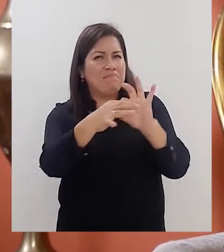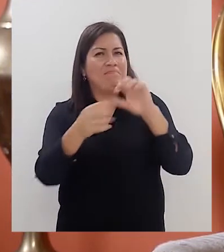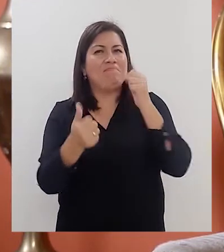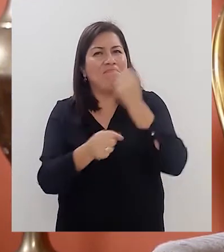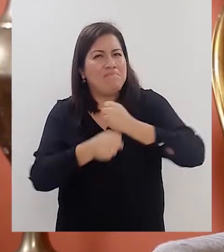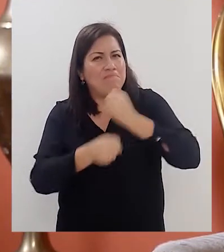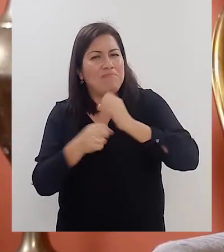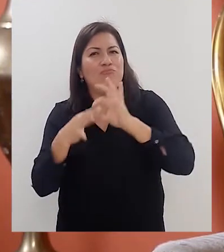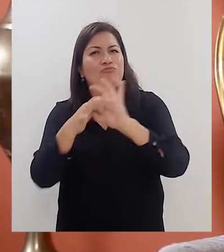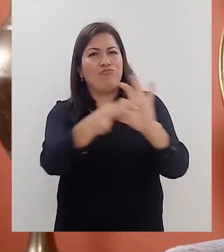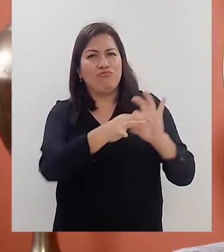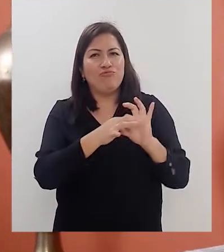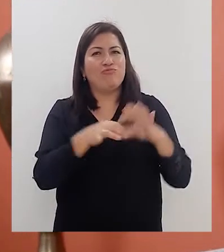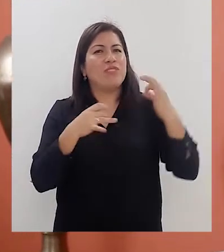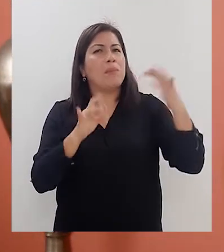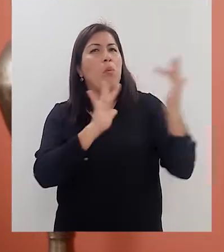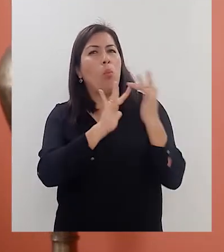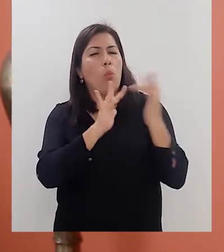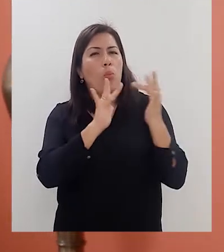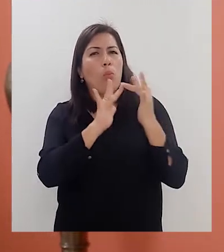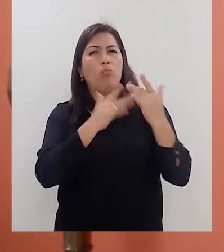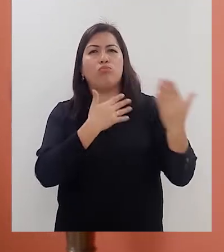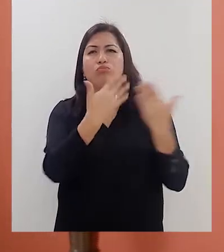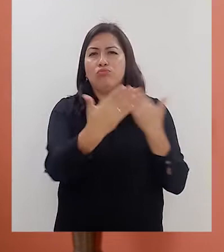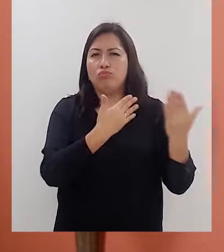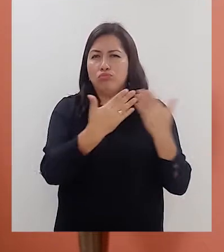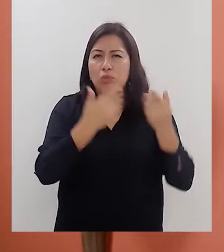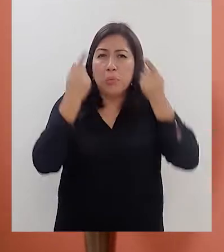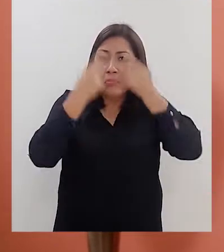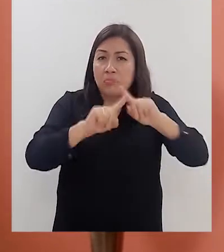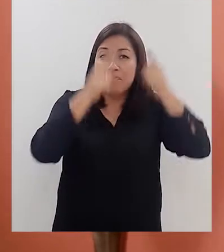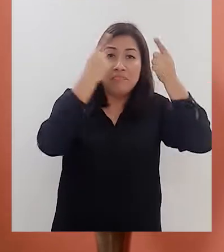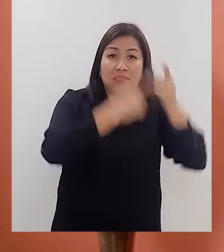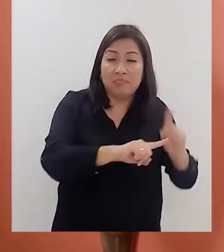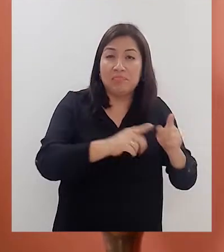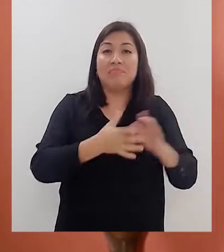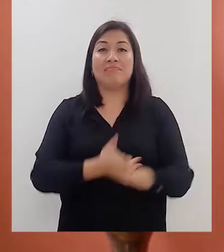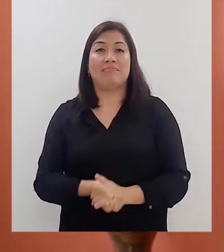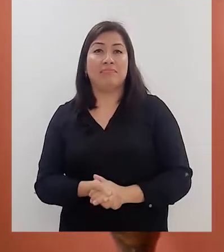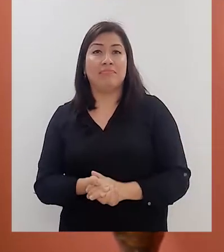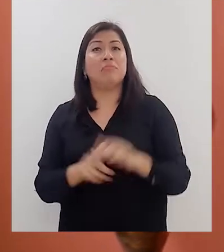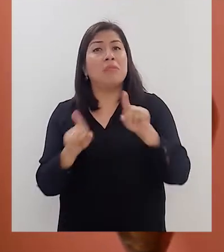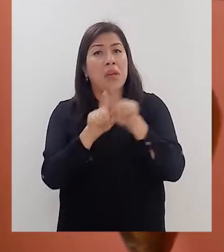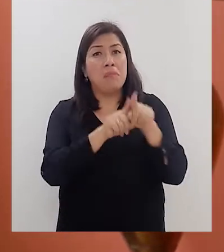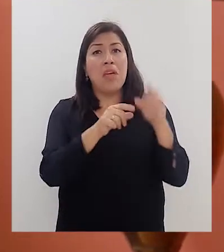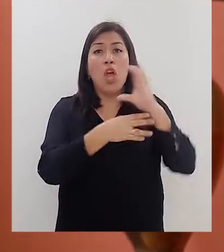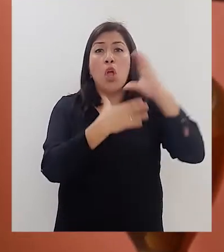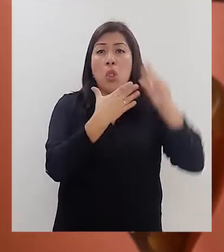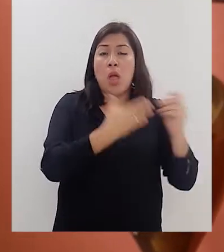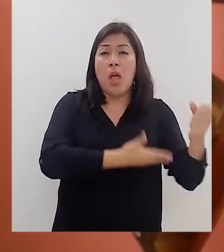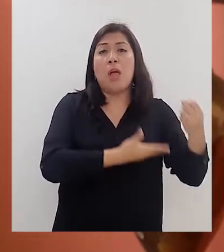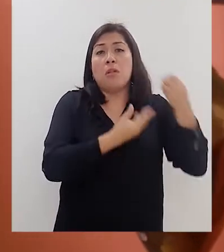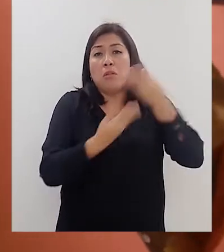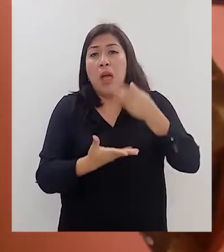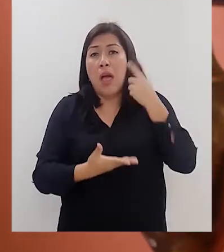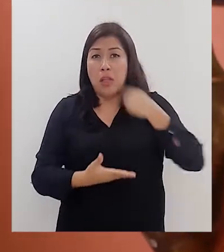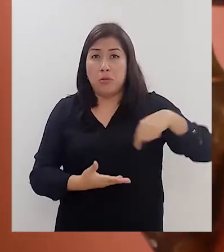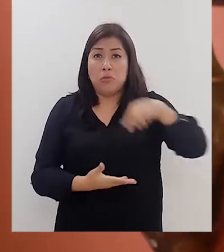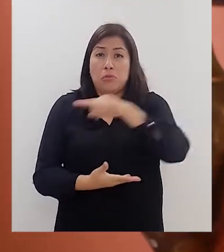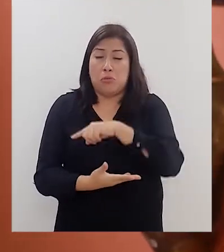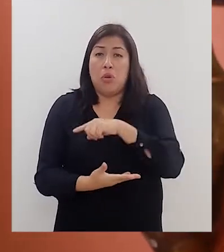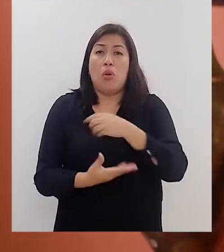nos comunicamos mucho con ellos, coordinamos, también hemos recibido apoyo con la entrega, por ejemplo,